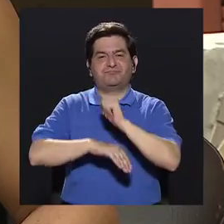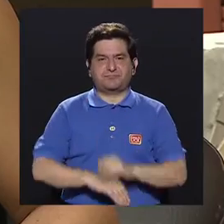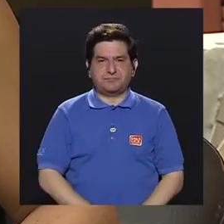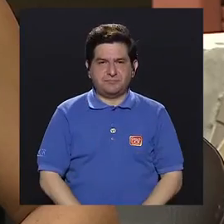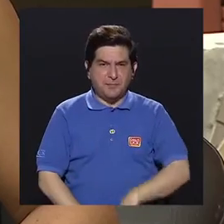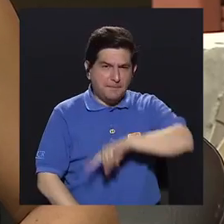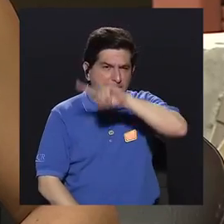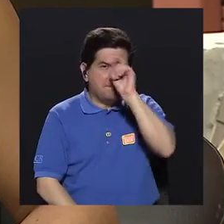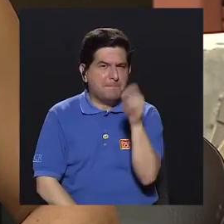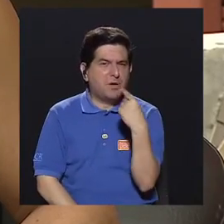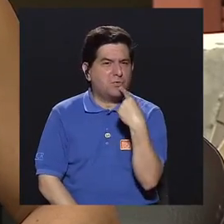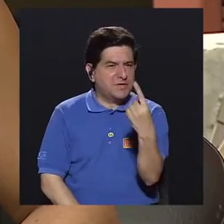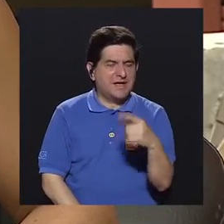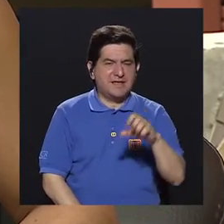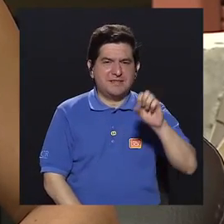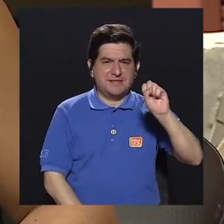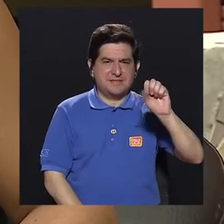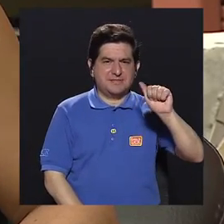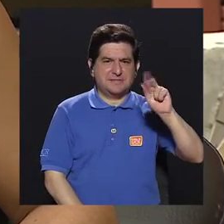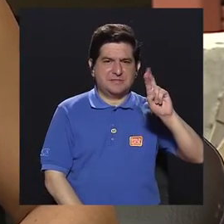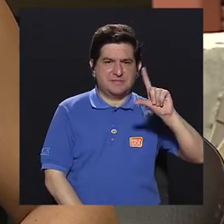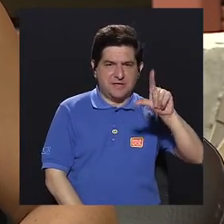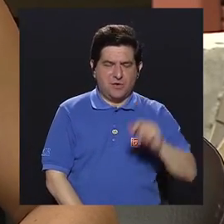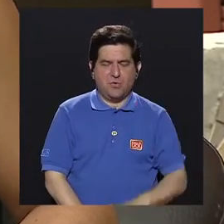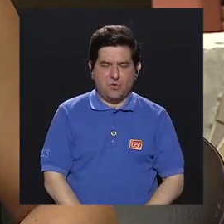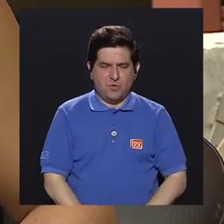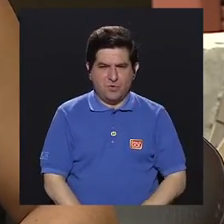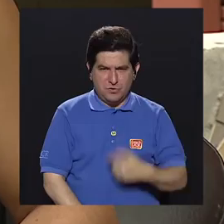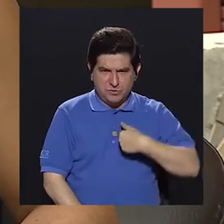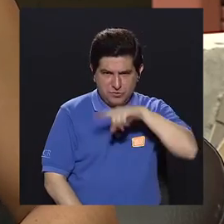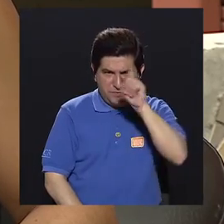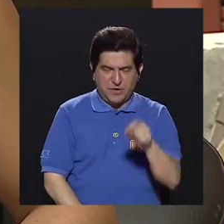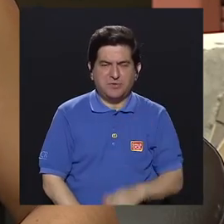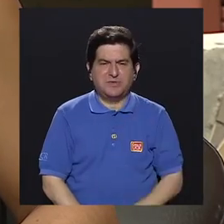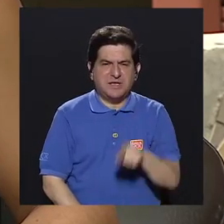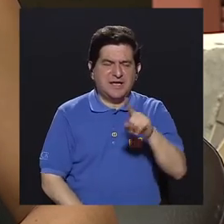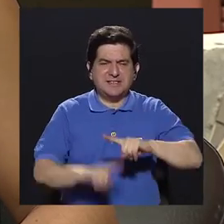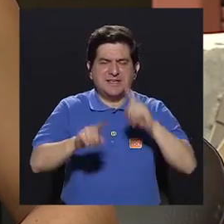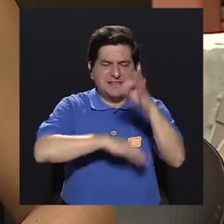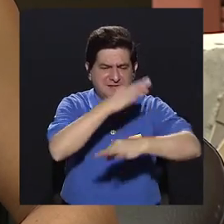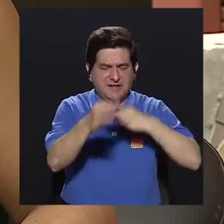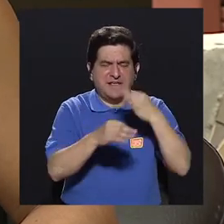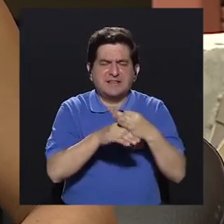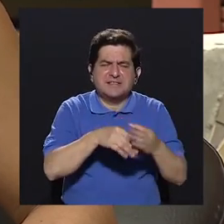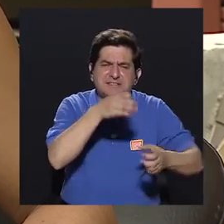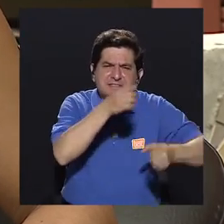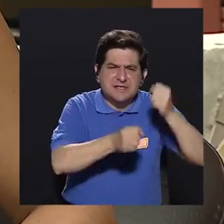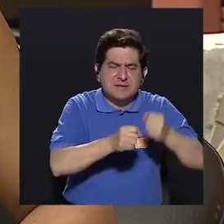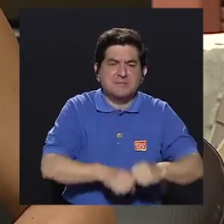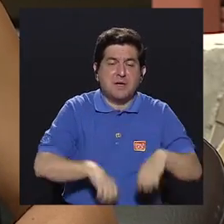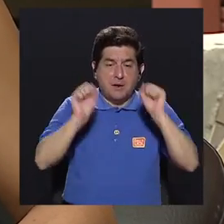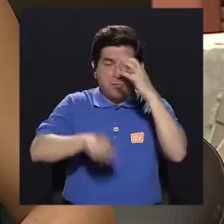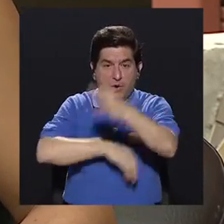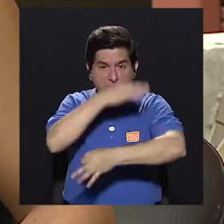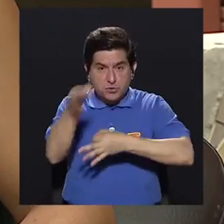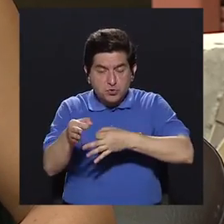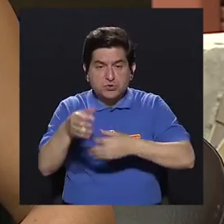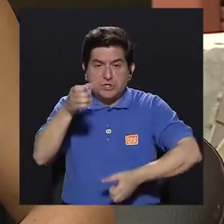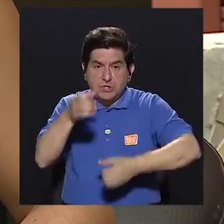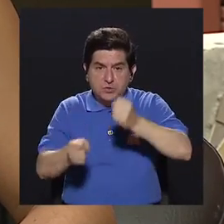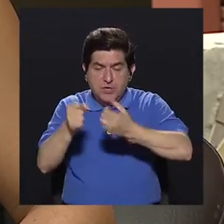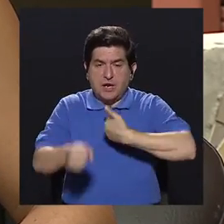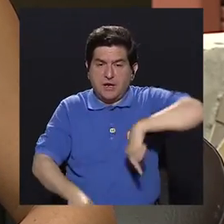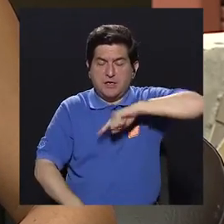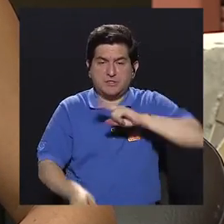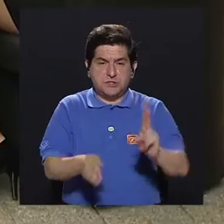De esa pregunta que le haces a Olme surge una duda. ¿Esas leches de almendra y leche de avena y leche arroz, es sustituible por la leche que